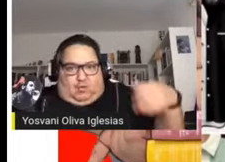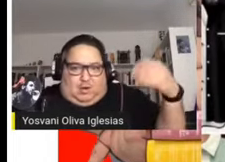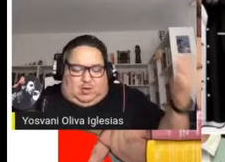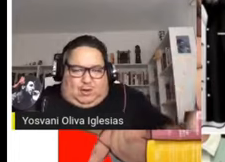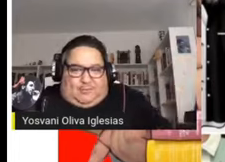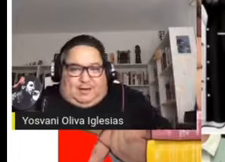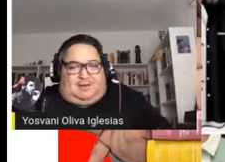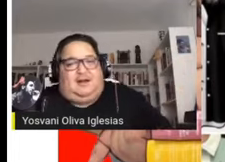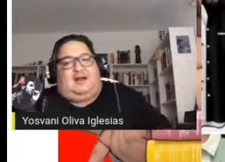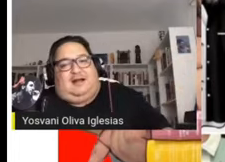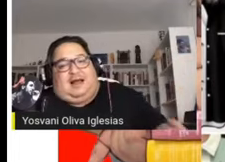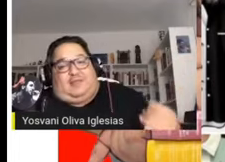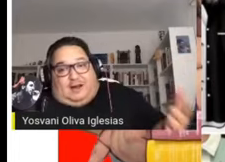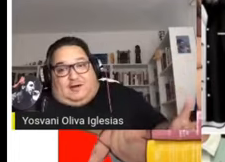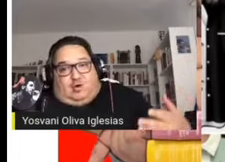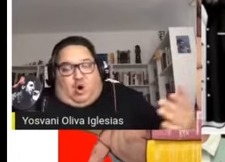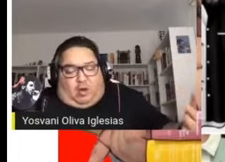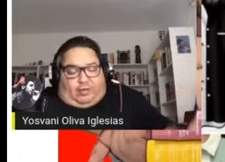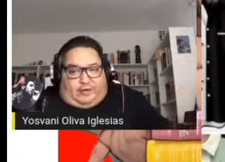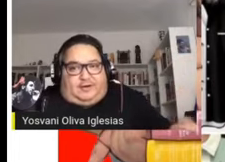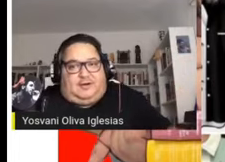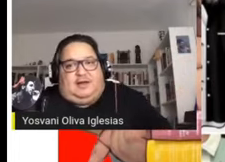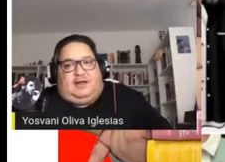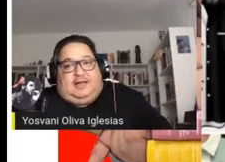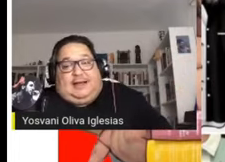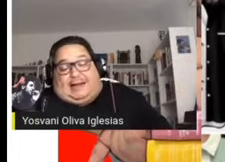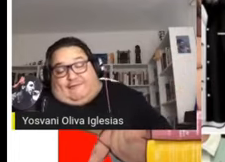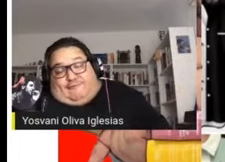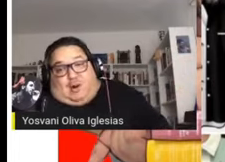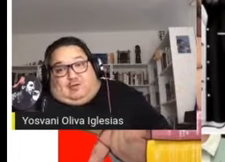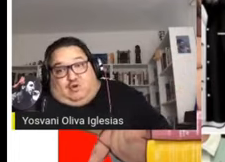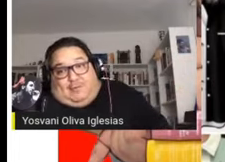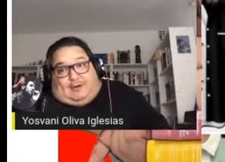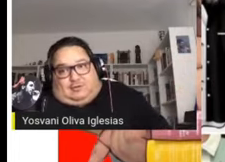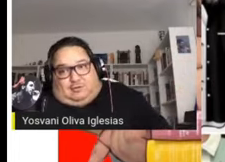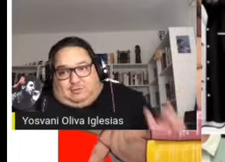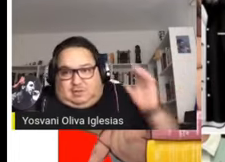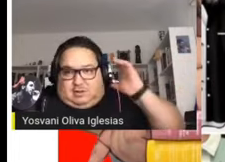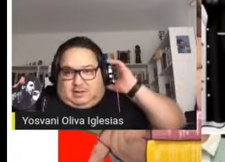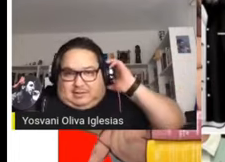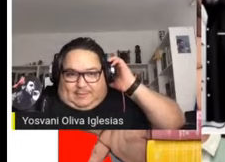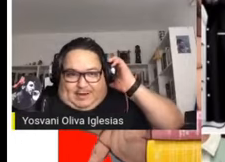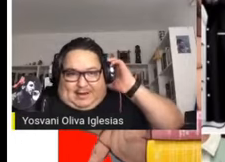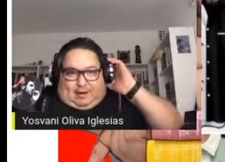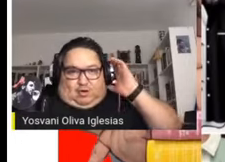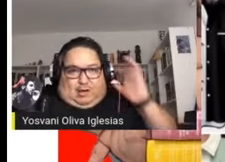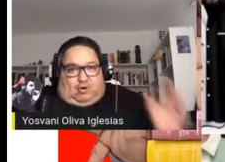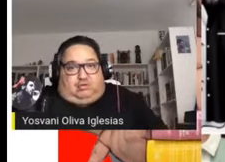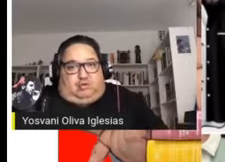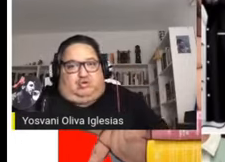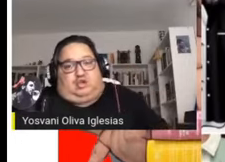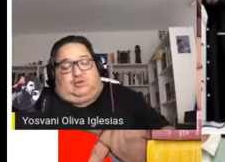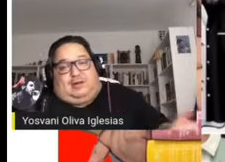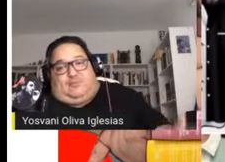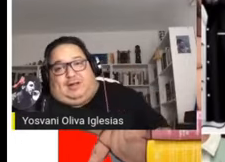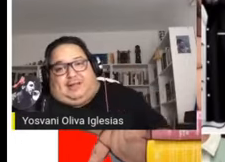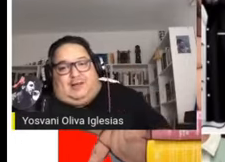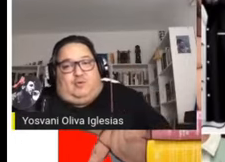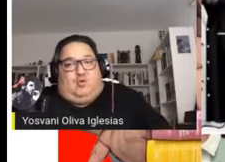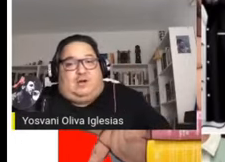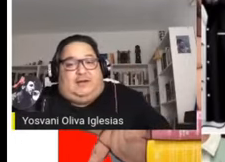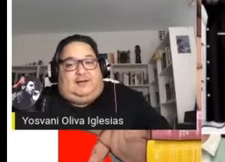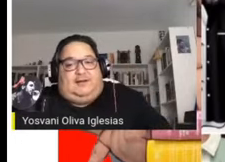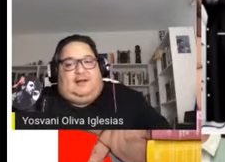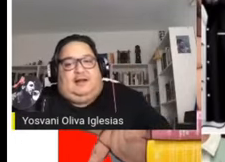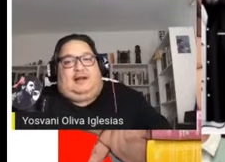filósofos como Walt Whitman, Nathaniel Hawthorne y Ralph Waldo Emerson. También narró la construcción del